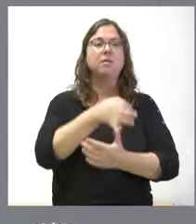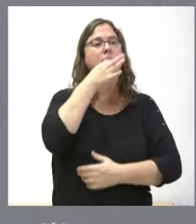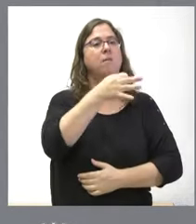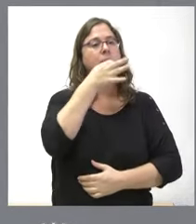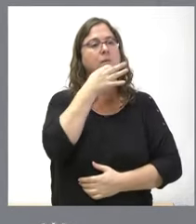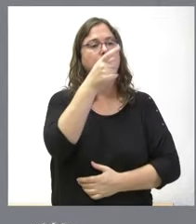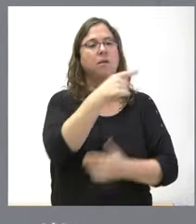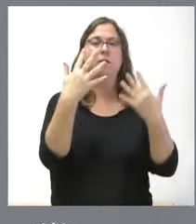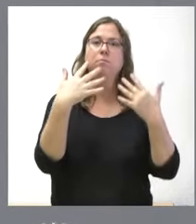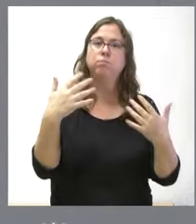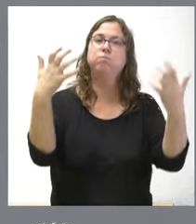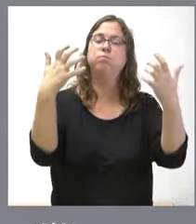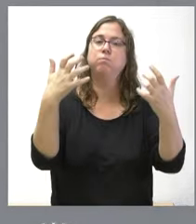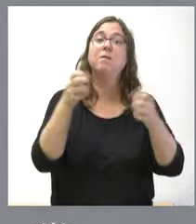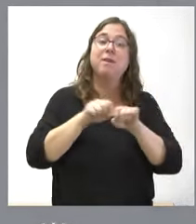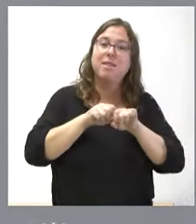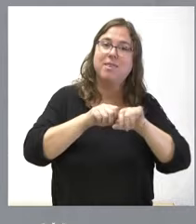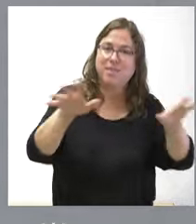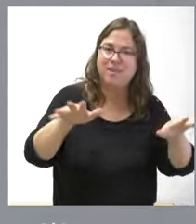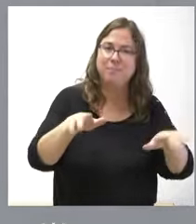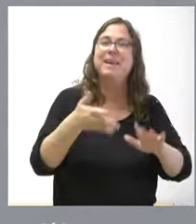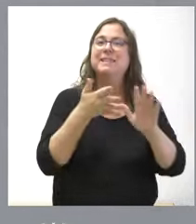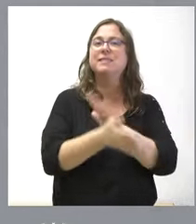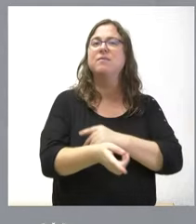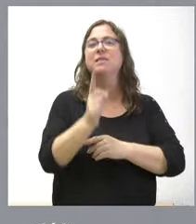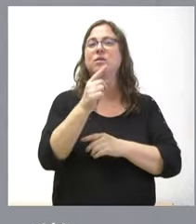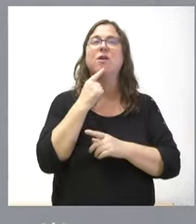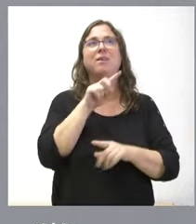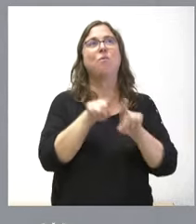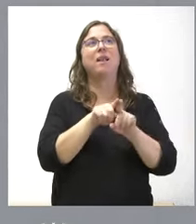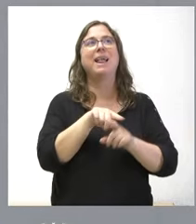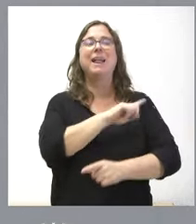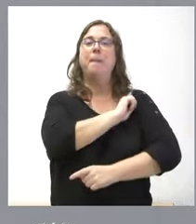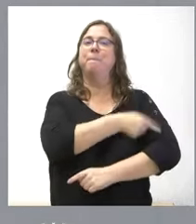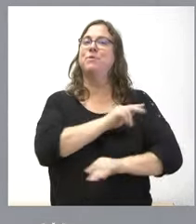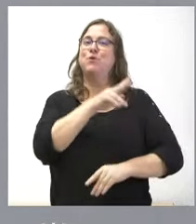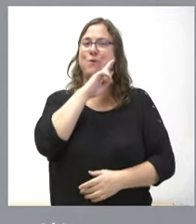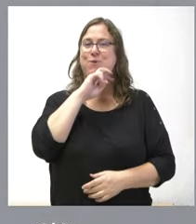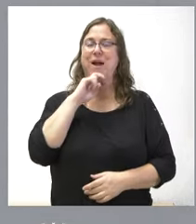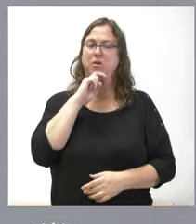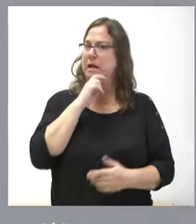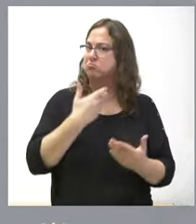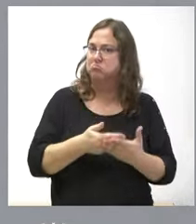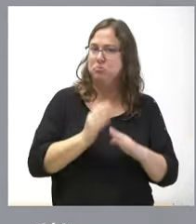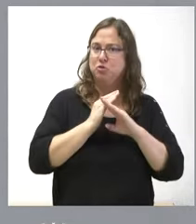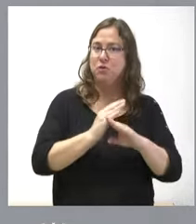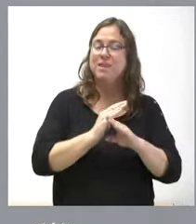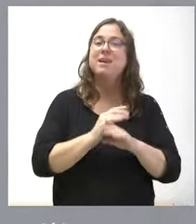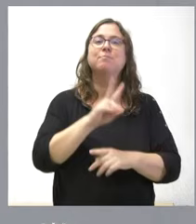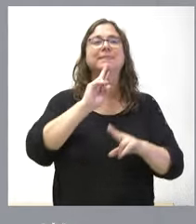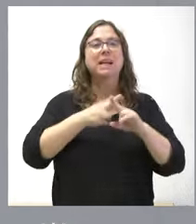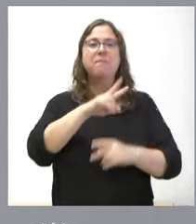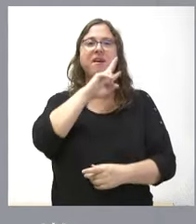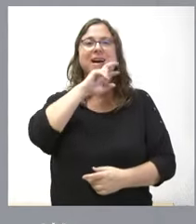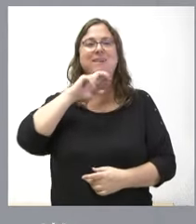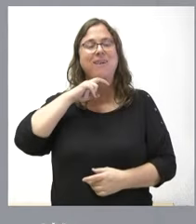ámbito del movimiento olímpico. Esto va más allá, lógicamente, de los valores del deporte, que ya por sí lo justificaría, sino los valores del mundo del